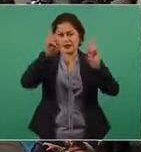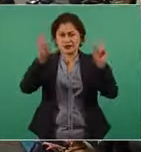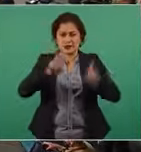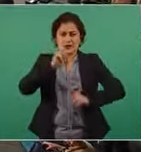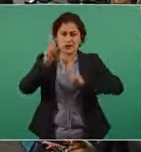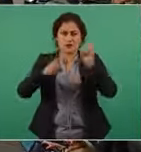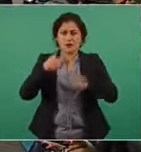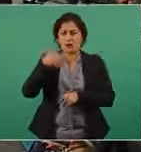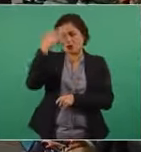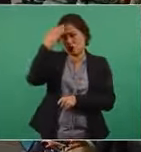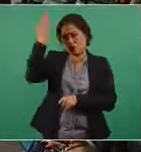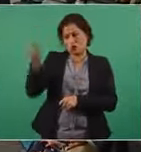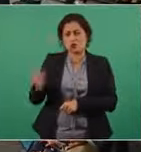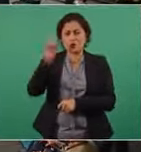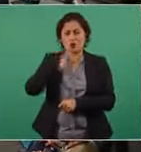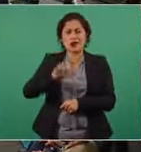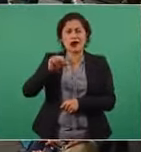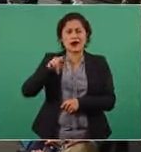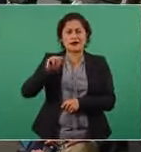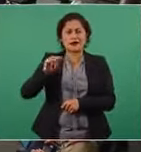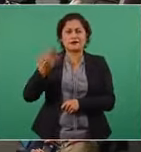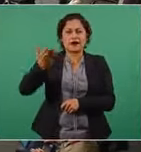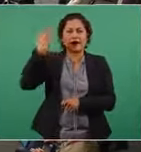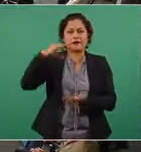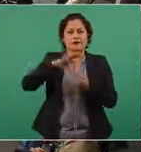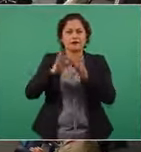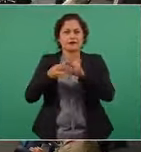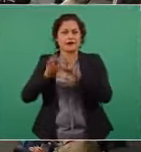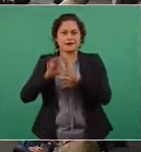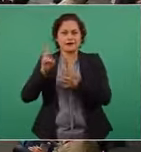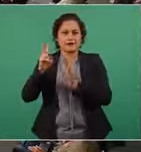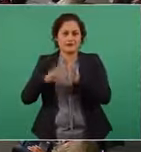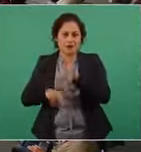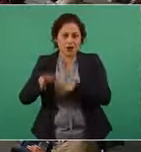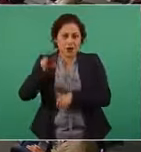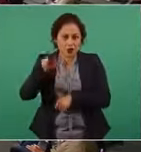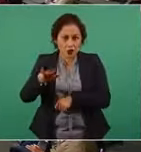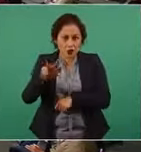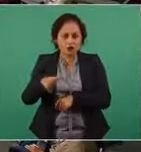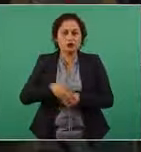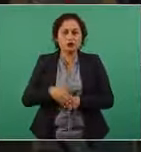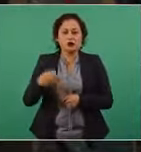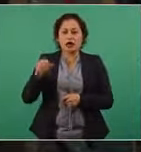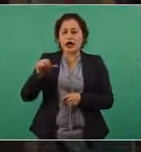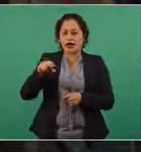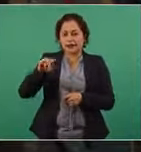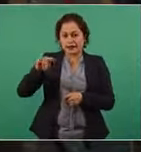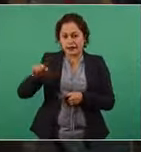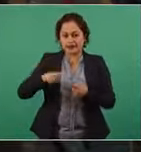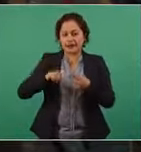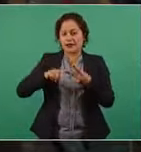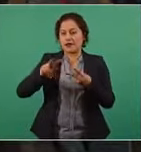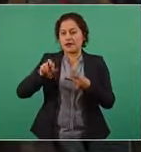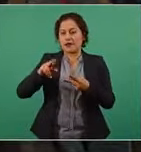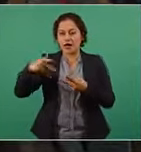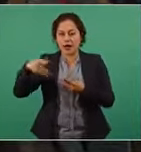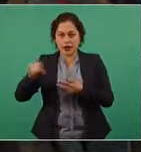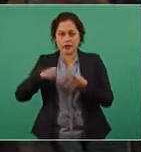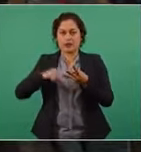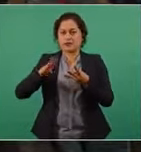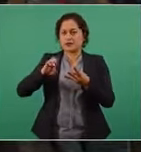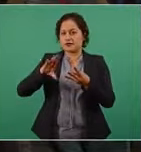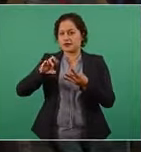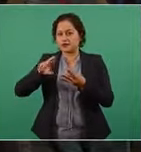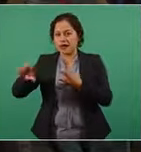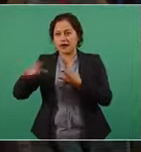Anita porque me conoce desde antes de Beijing 2008. Anita Guevara, Nelson Vargas, el presidente del Com, Carlos Padilla Becerra,